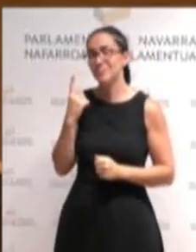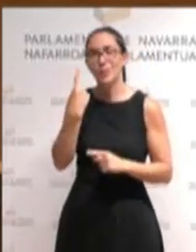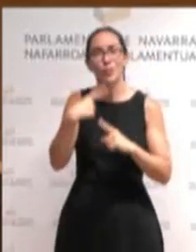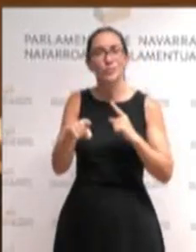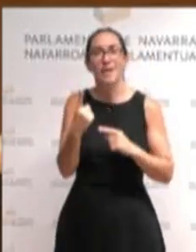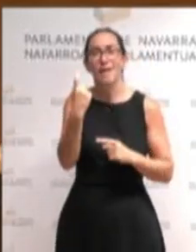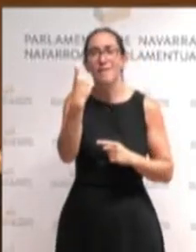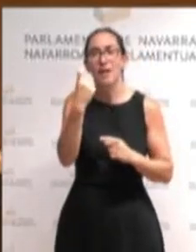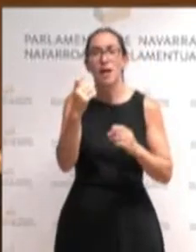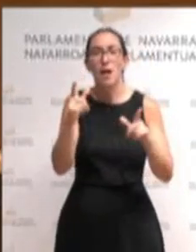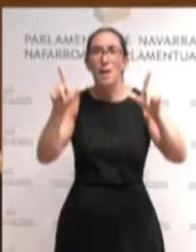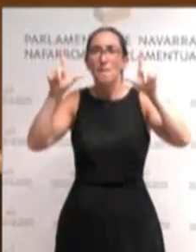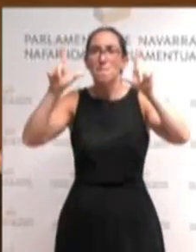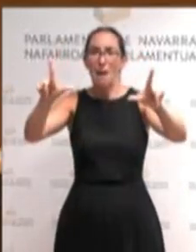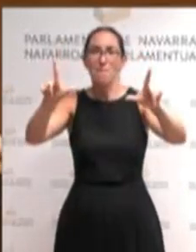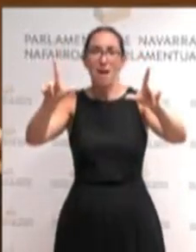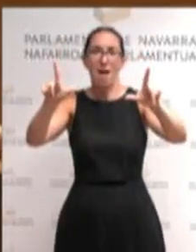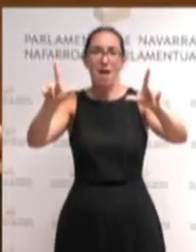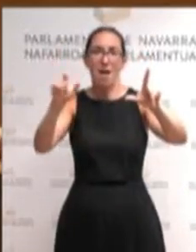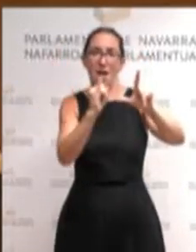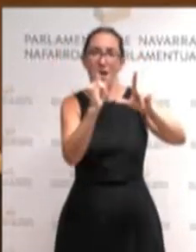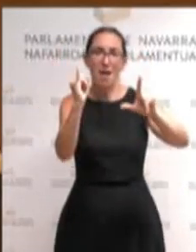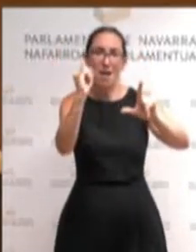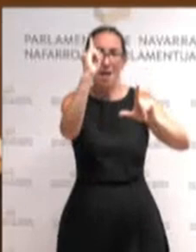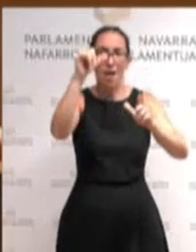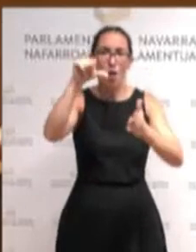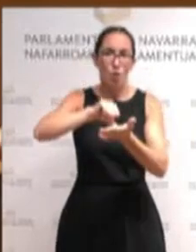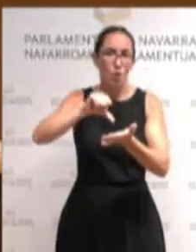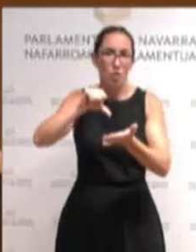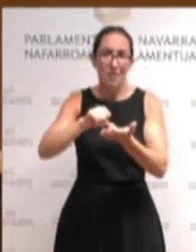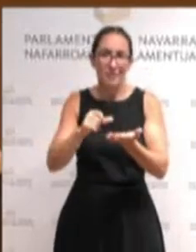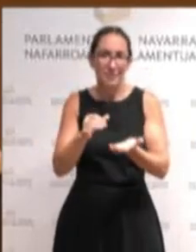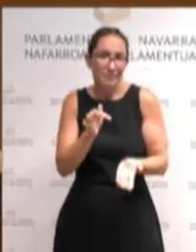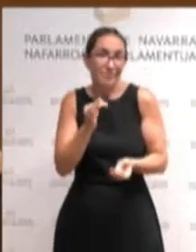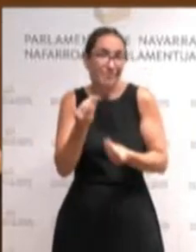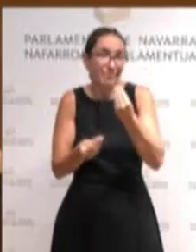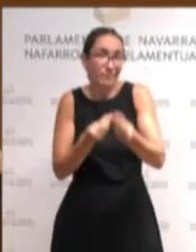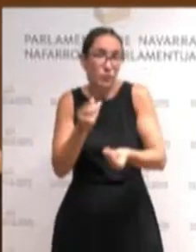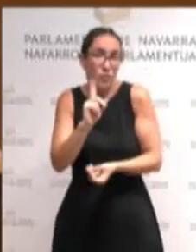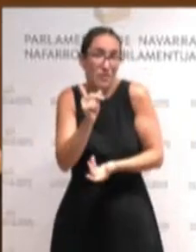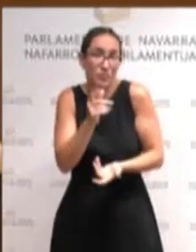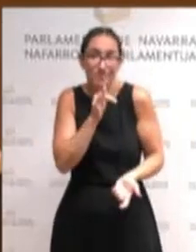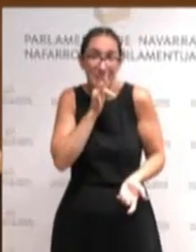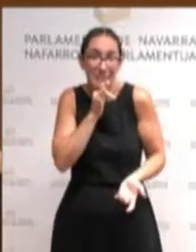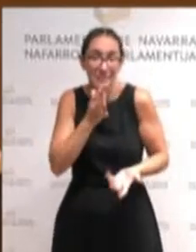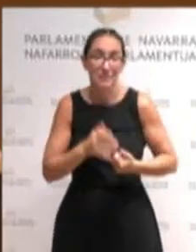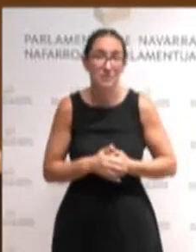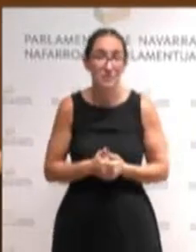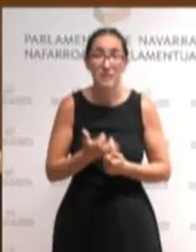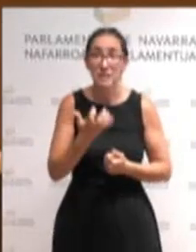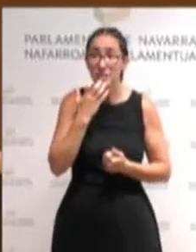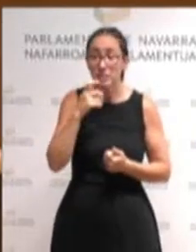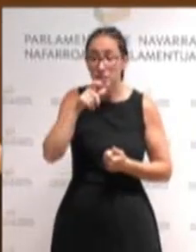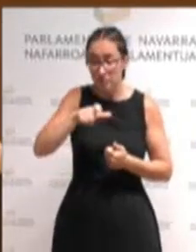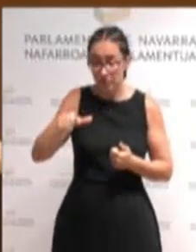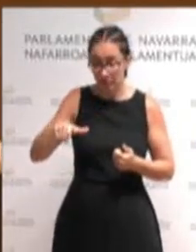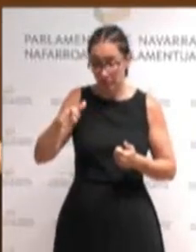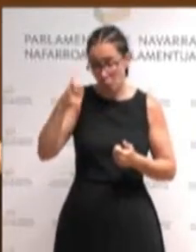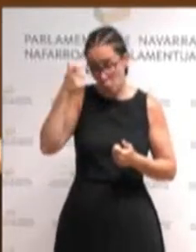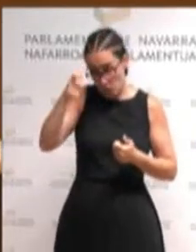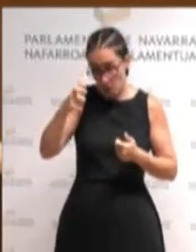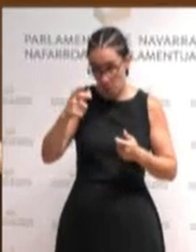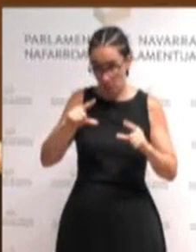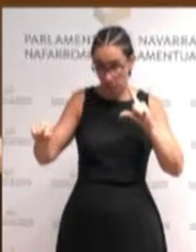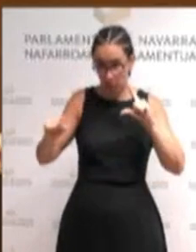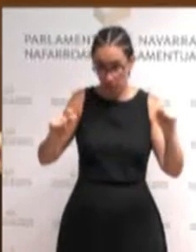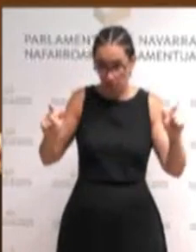del mapa local si realmente queremos hacer frente al reto de la despoblación y garantizar